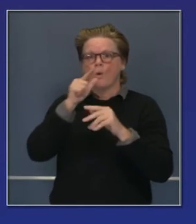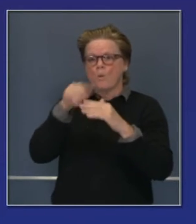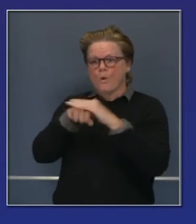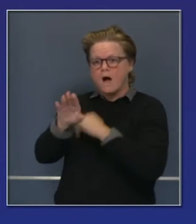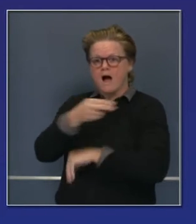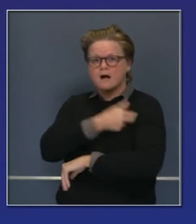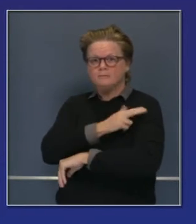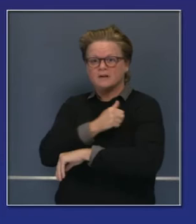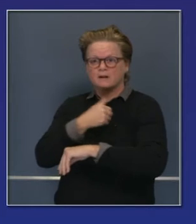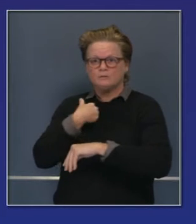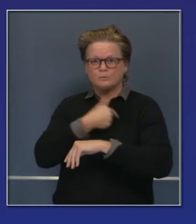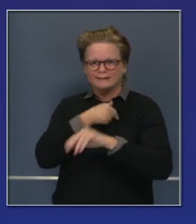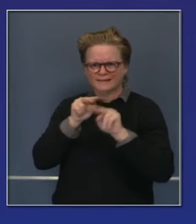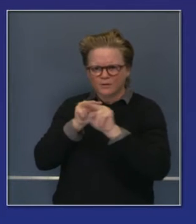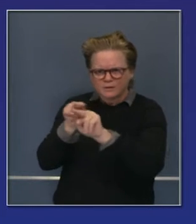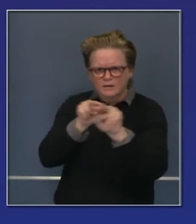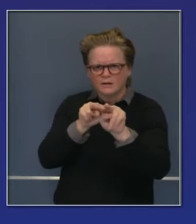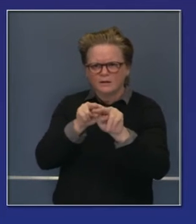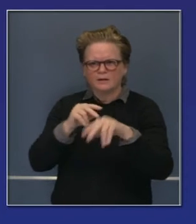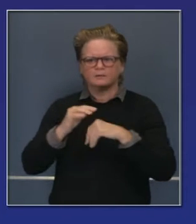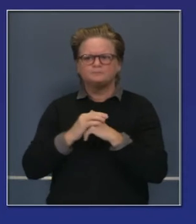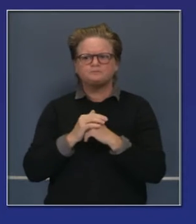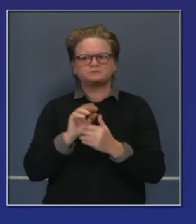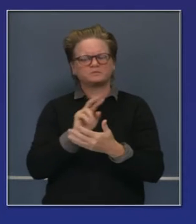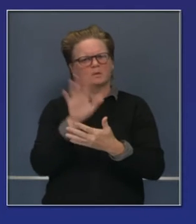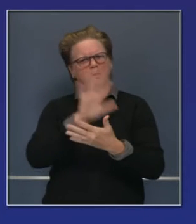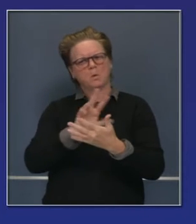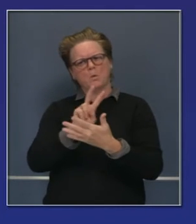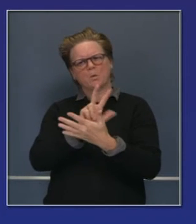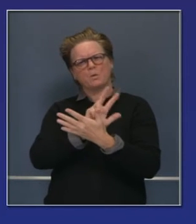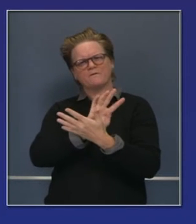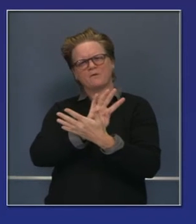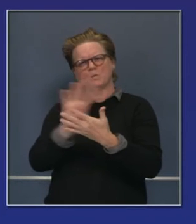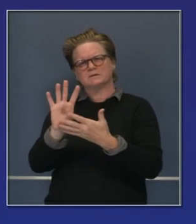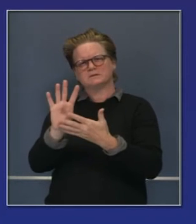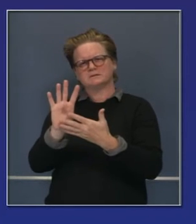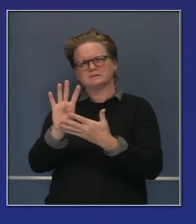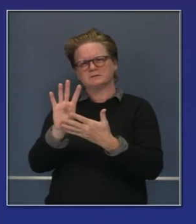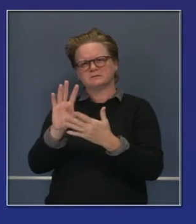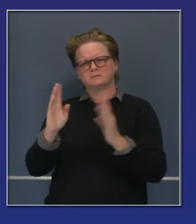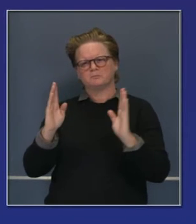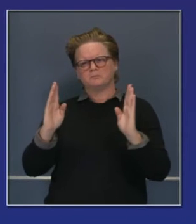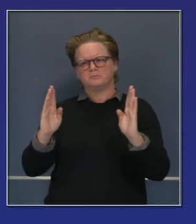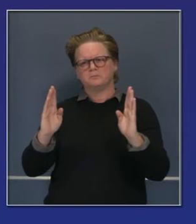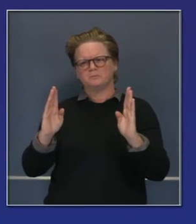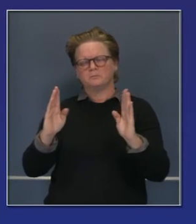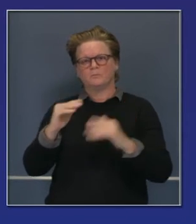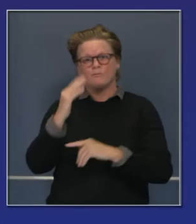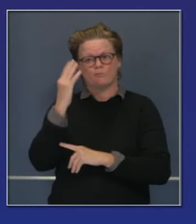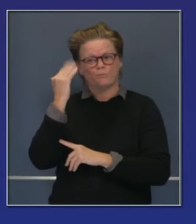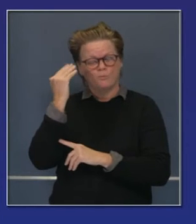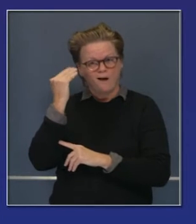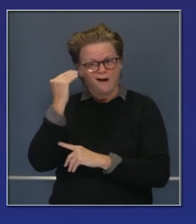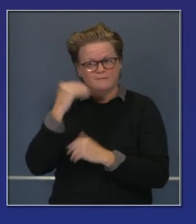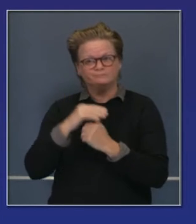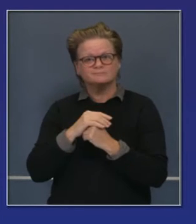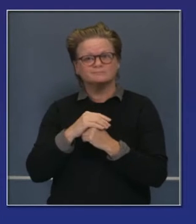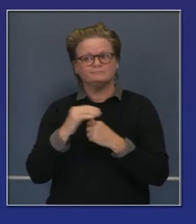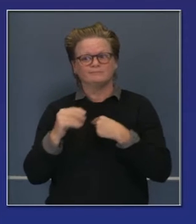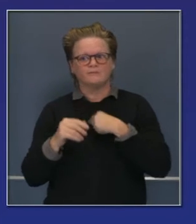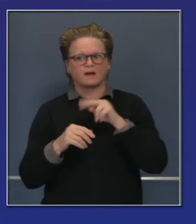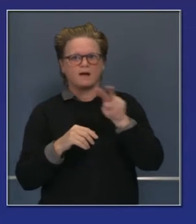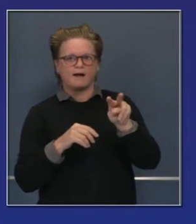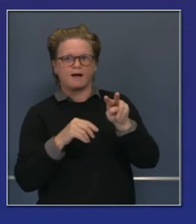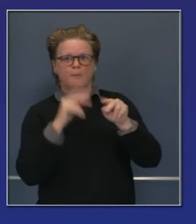cerca también estos números por varias semanas. Comenzamos a ver una reducción en el índice, una